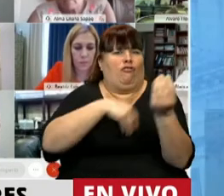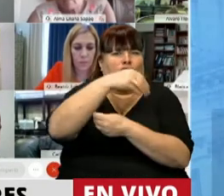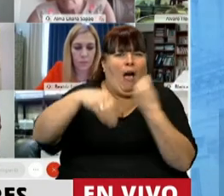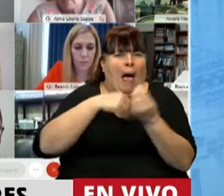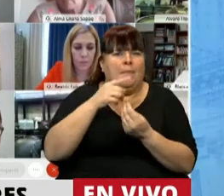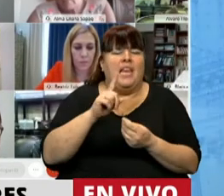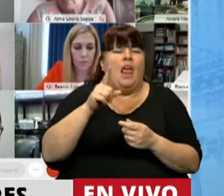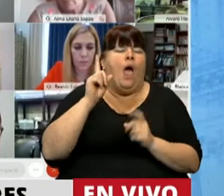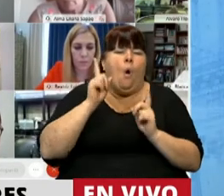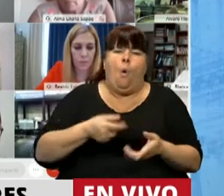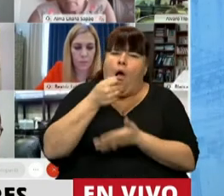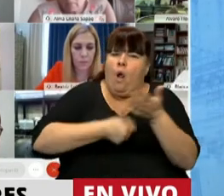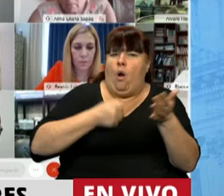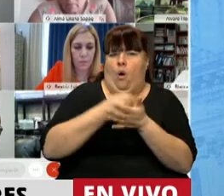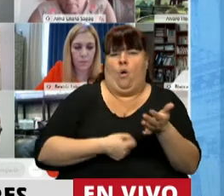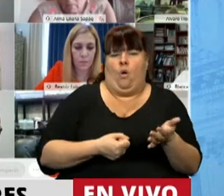familias que no se resignan